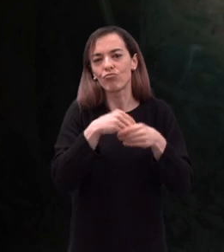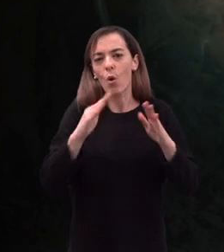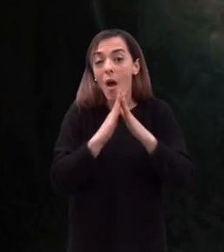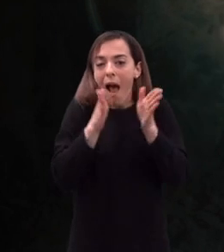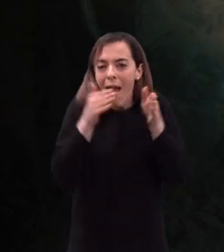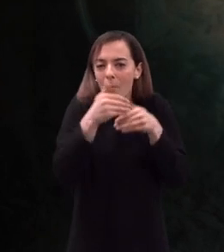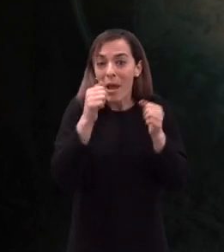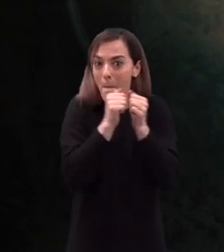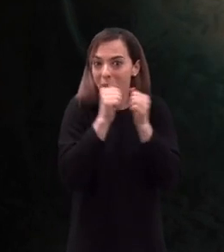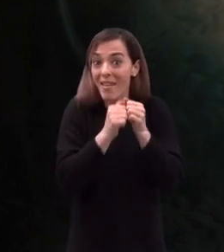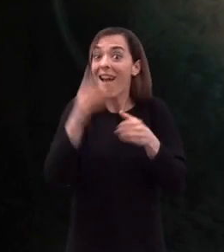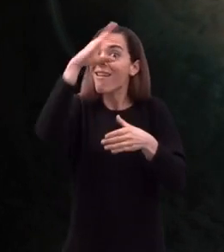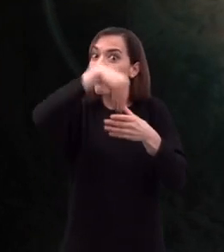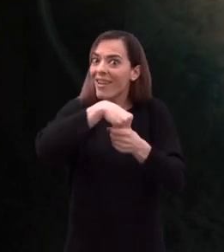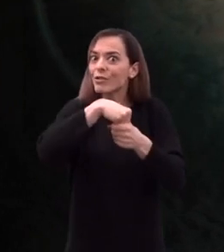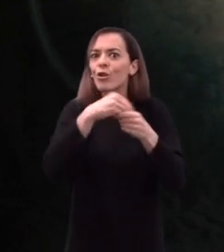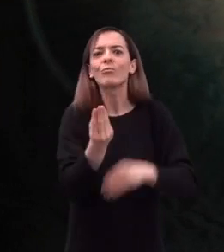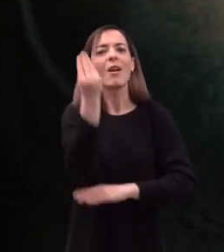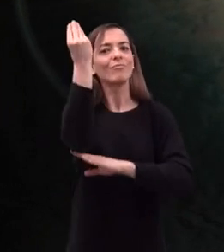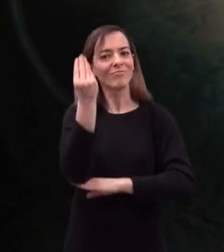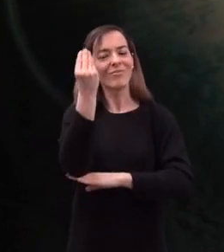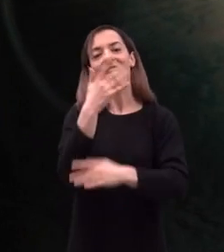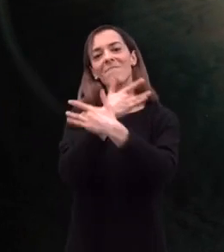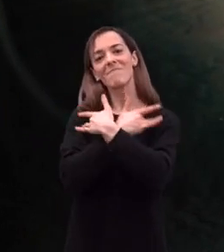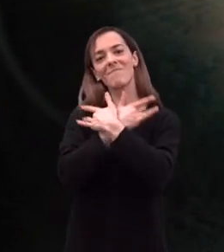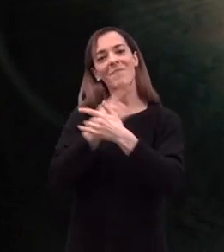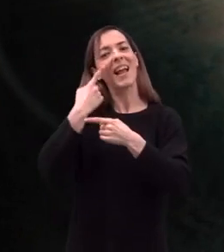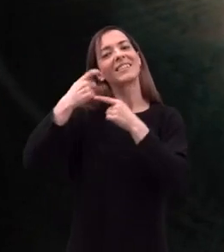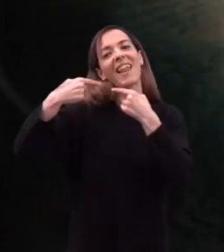que albergaba la imagen tradicional de Nuestra Señora.